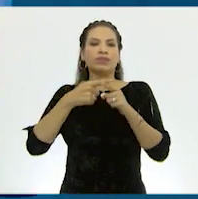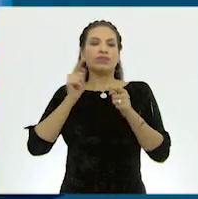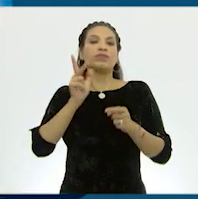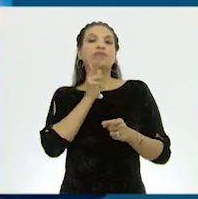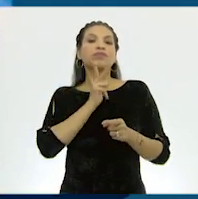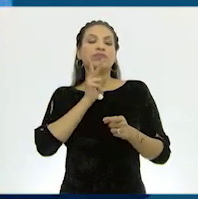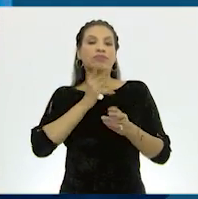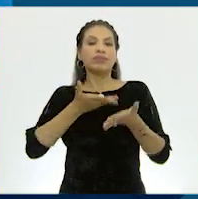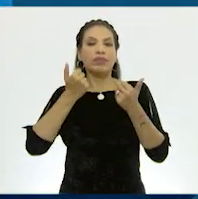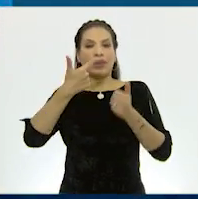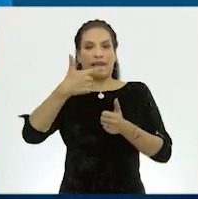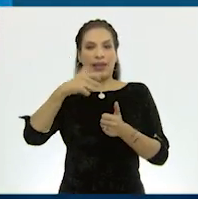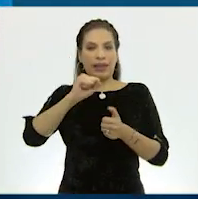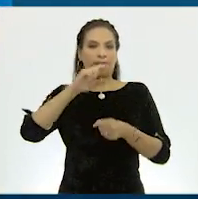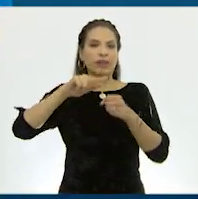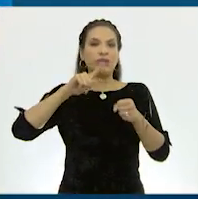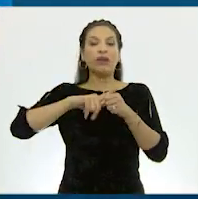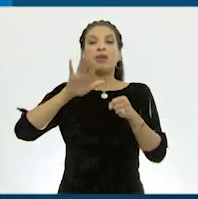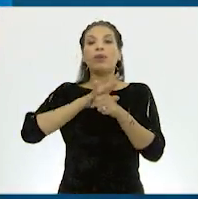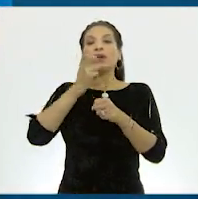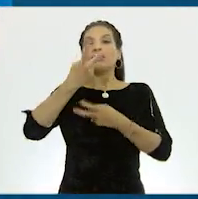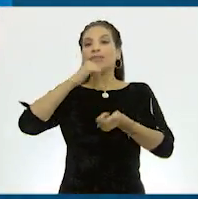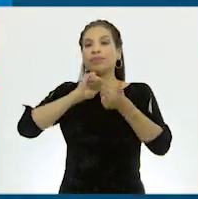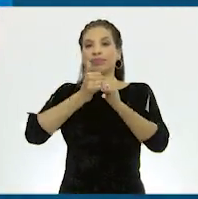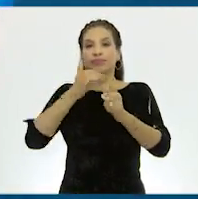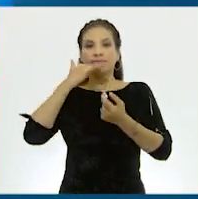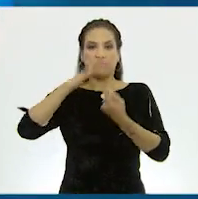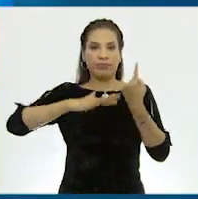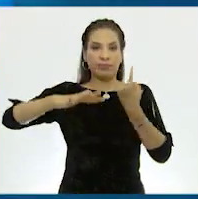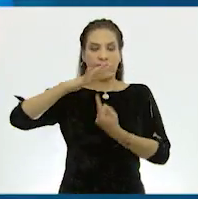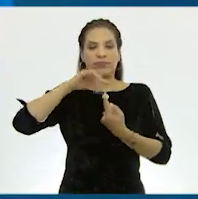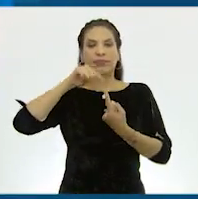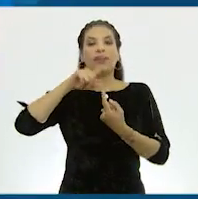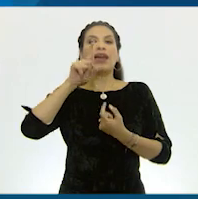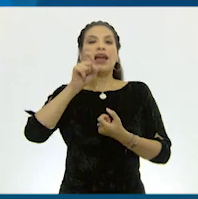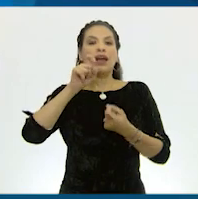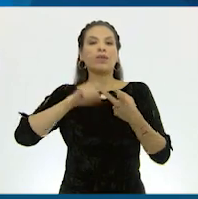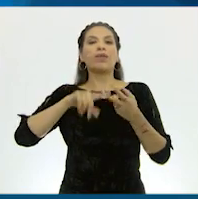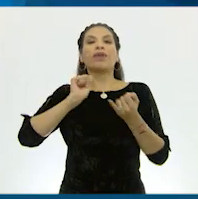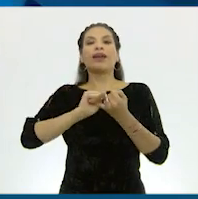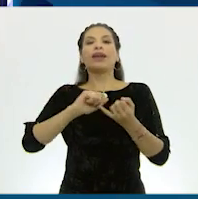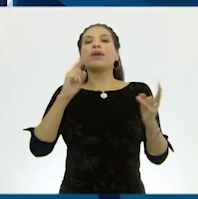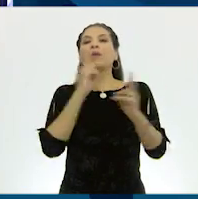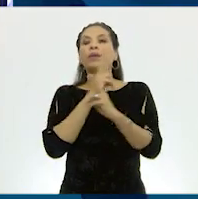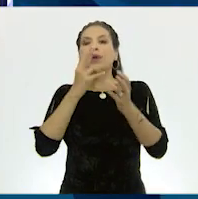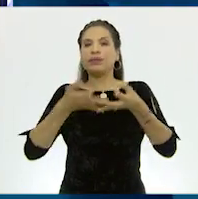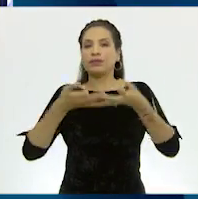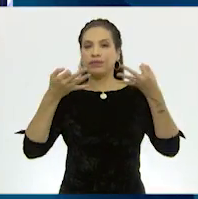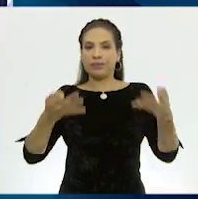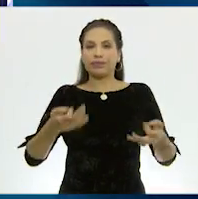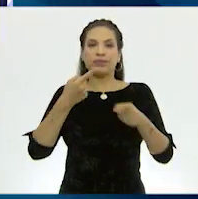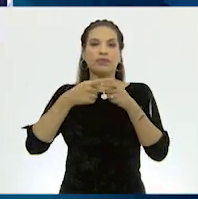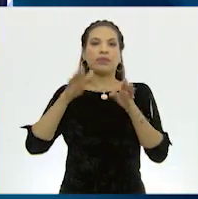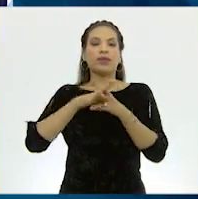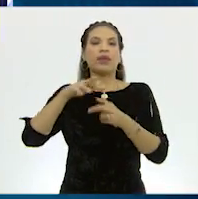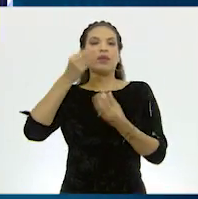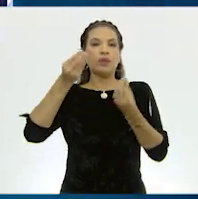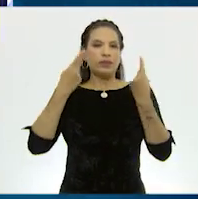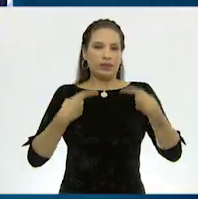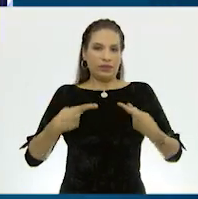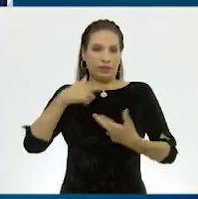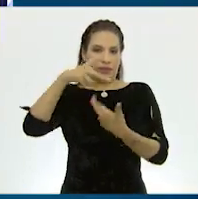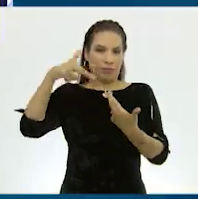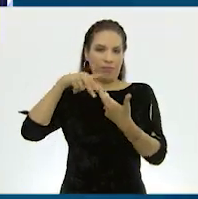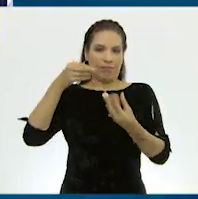petróleo y gas natural Lo cual ocasiona la contaminación del agua, aire y suelo En las regiones con sobrepoblación,